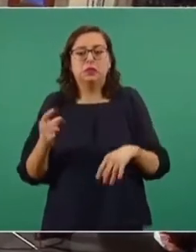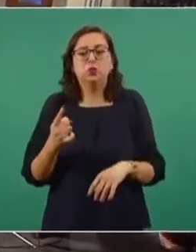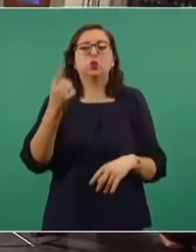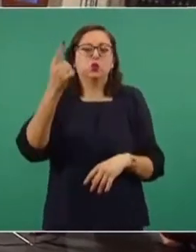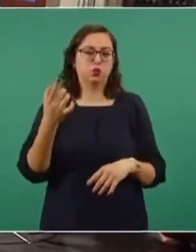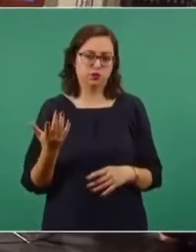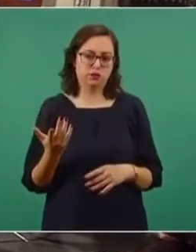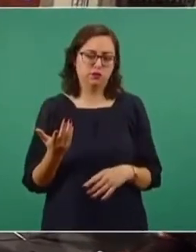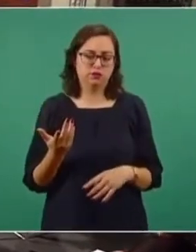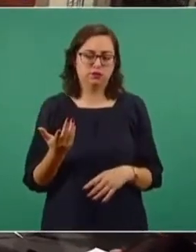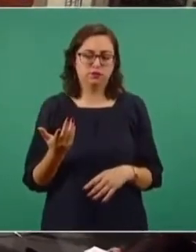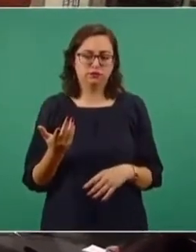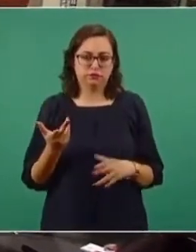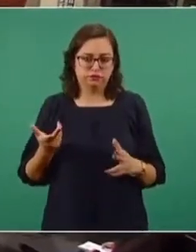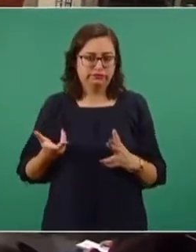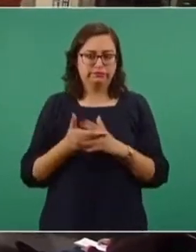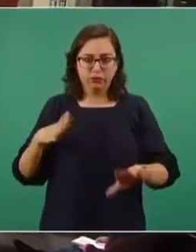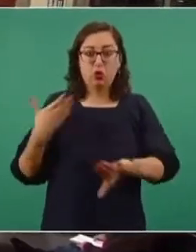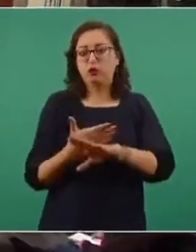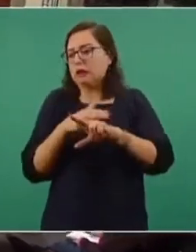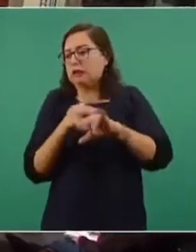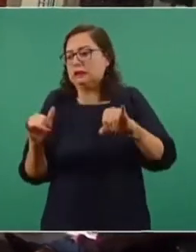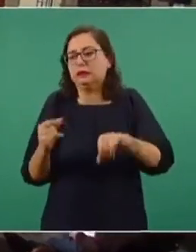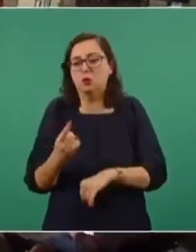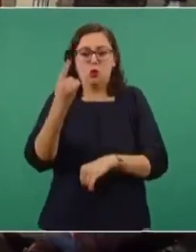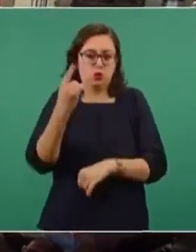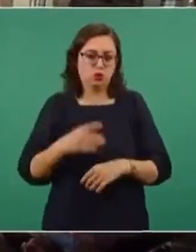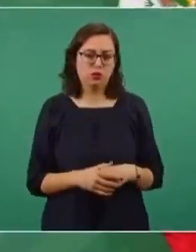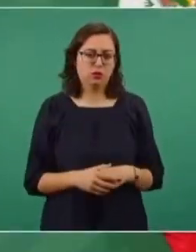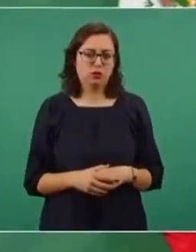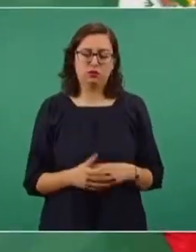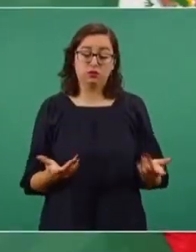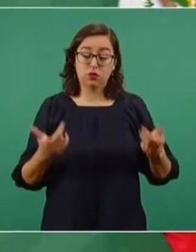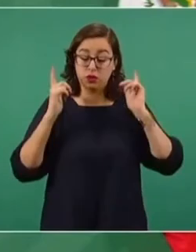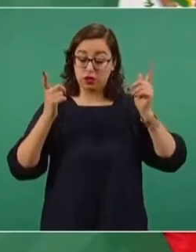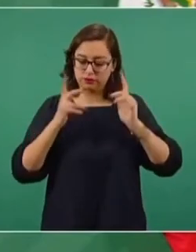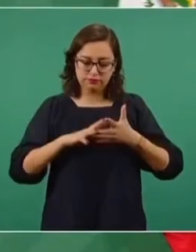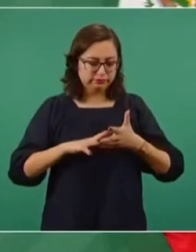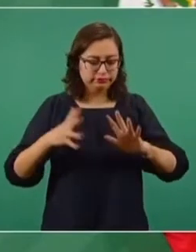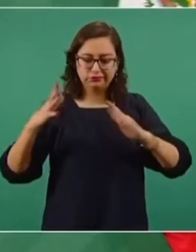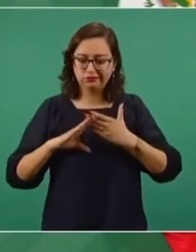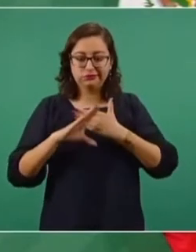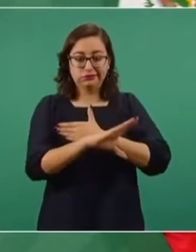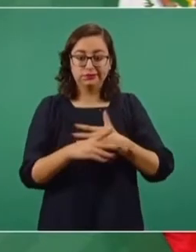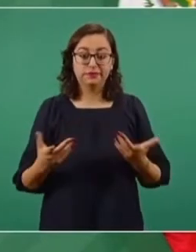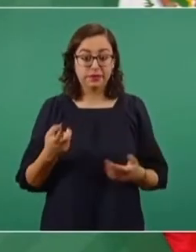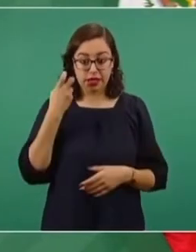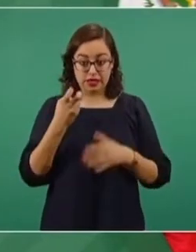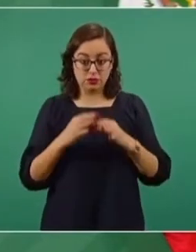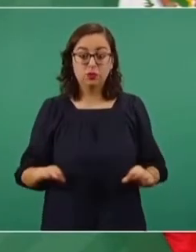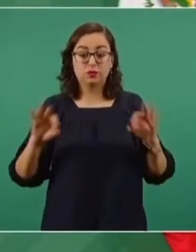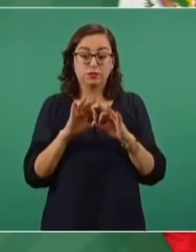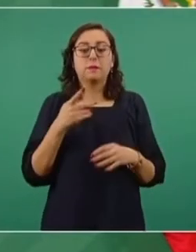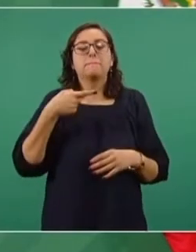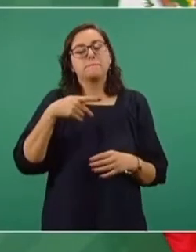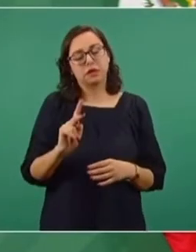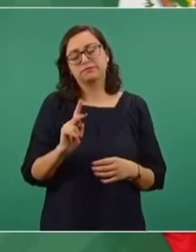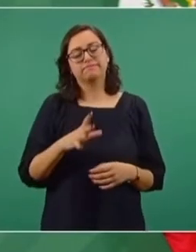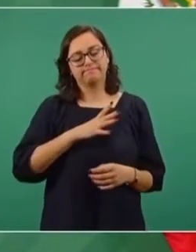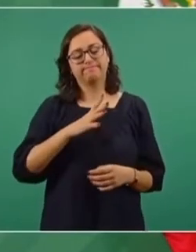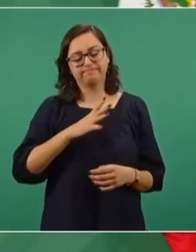ciudadano afectado, que no haya violencia. Pero sí llevamos